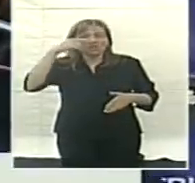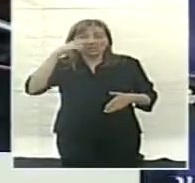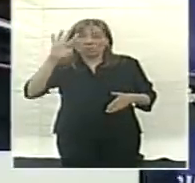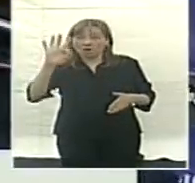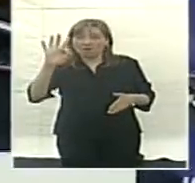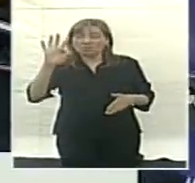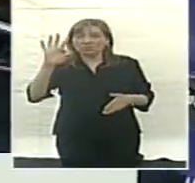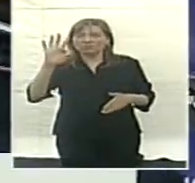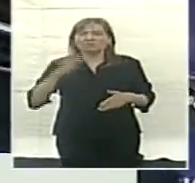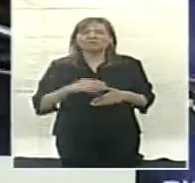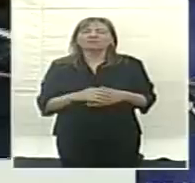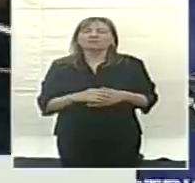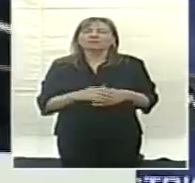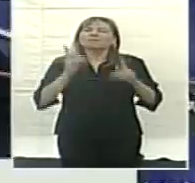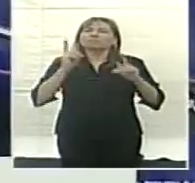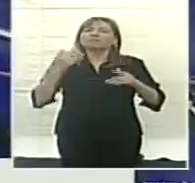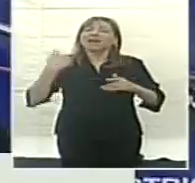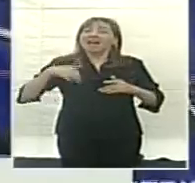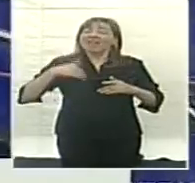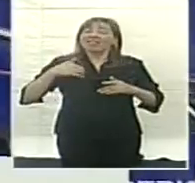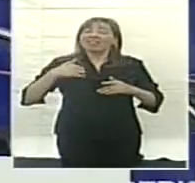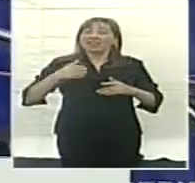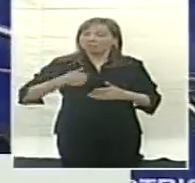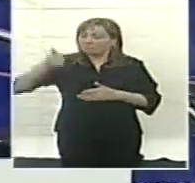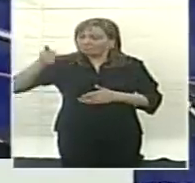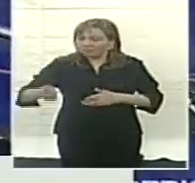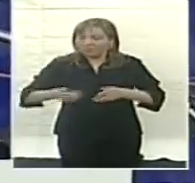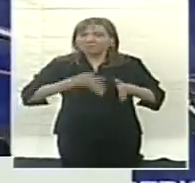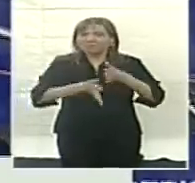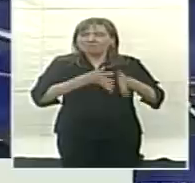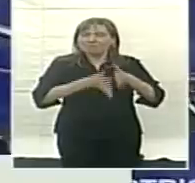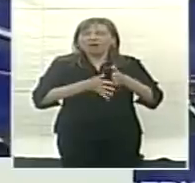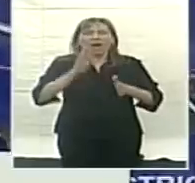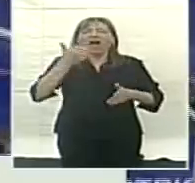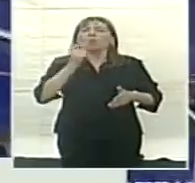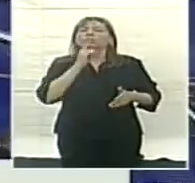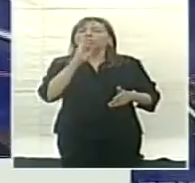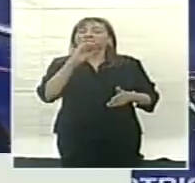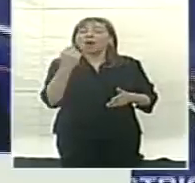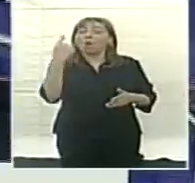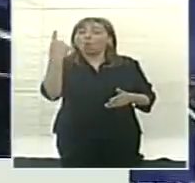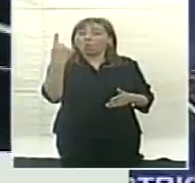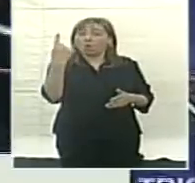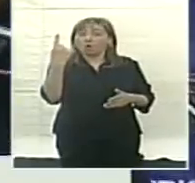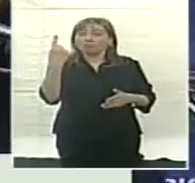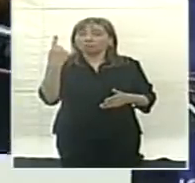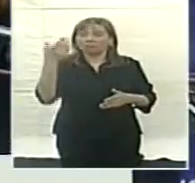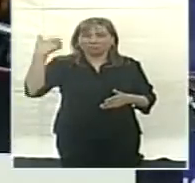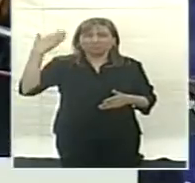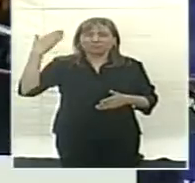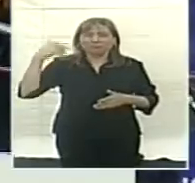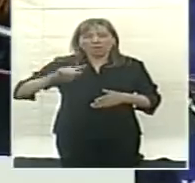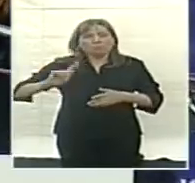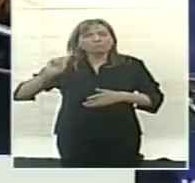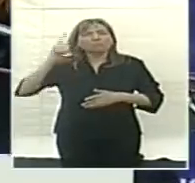ponía en marcha Atucha I, convirtiéndose en el